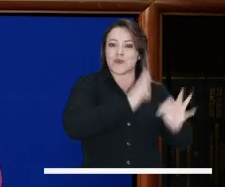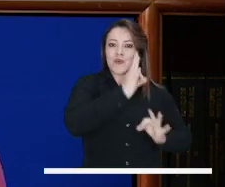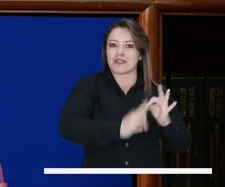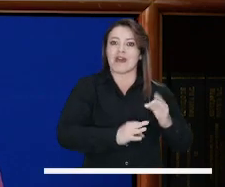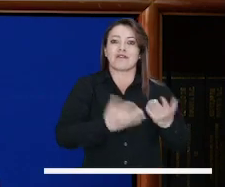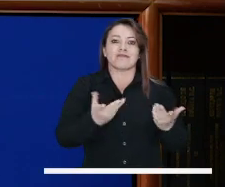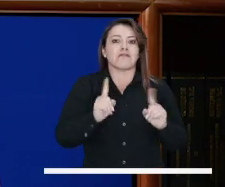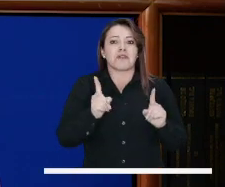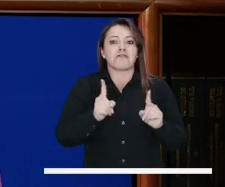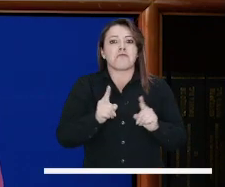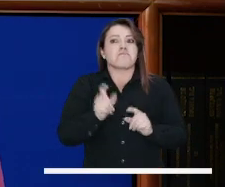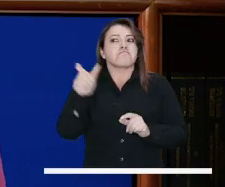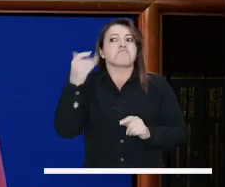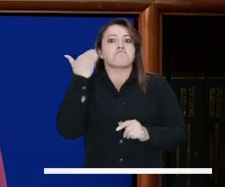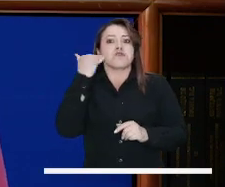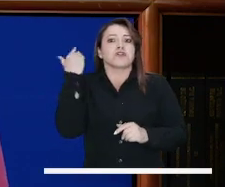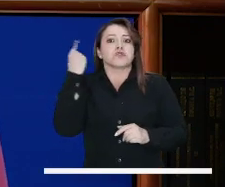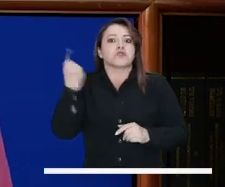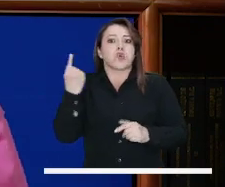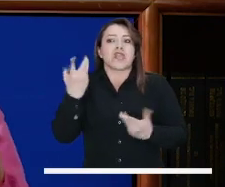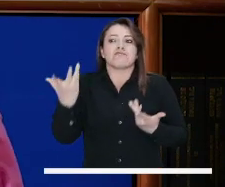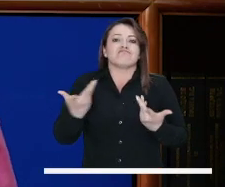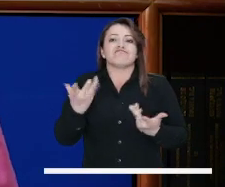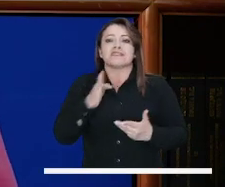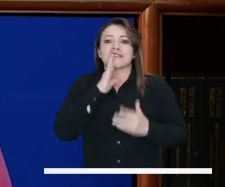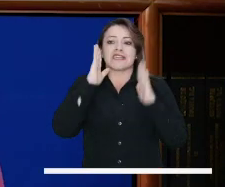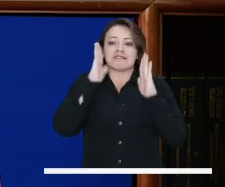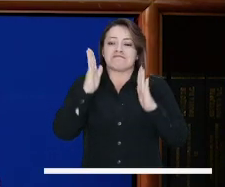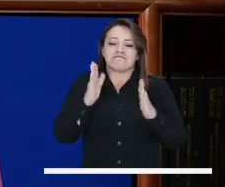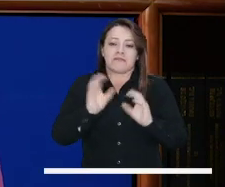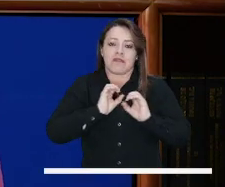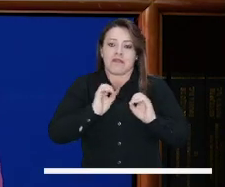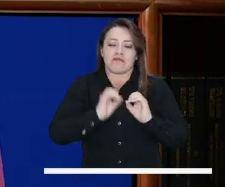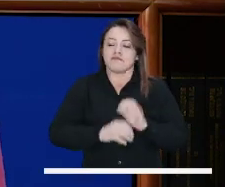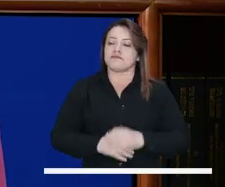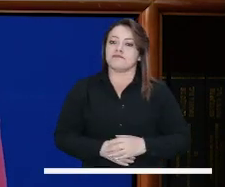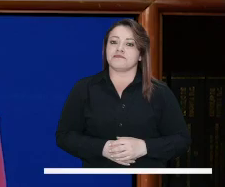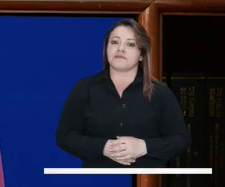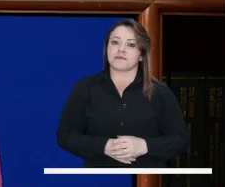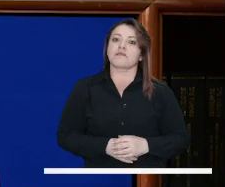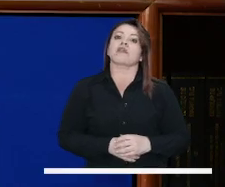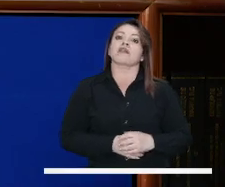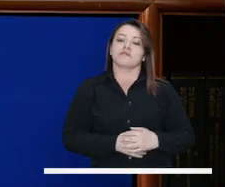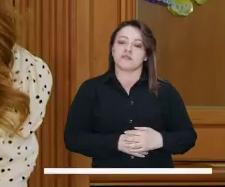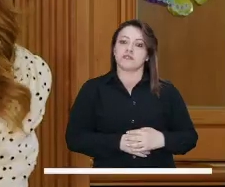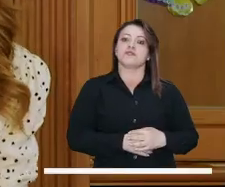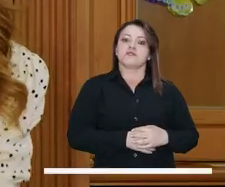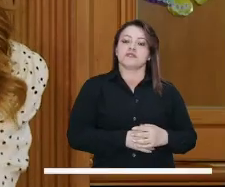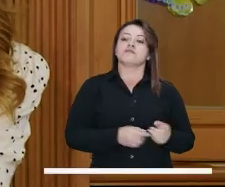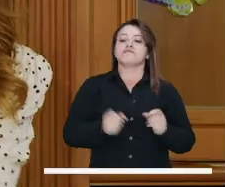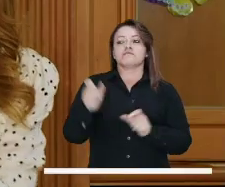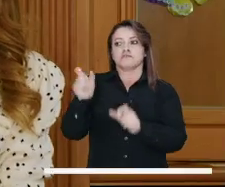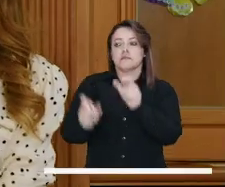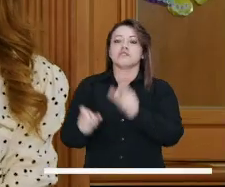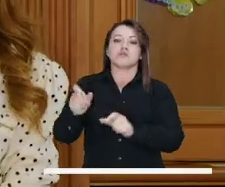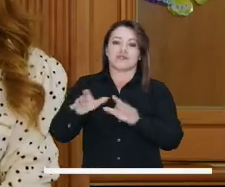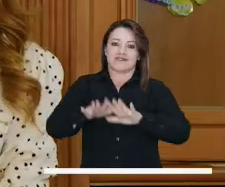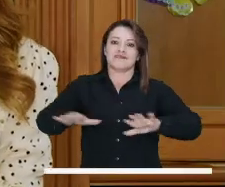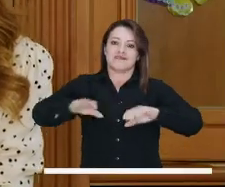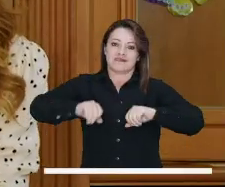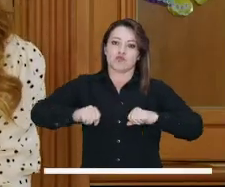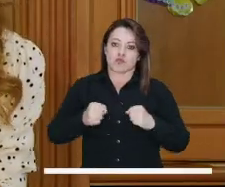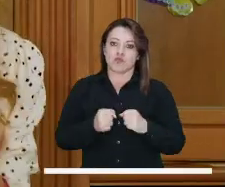para que allí esté temporalmente mientras se restablecen sus derechos y sus condiciones de seguridad. Esas inquietudes